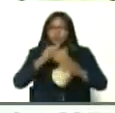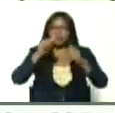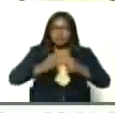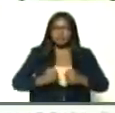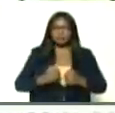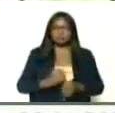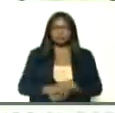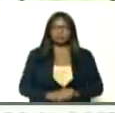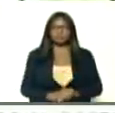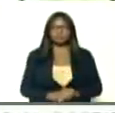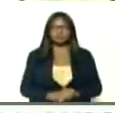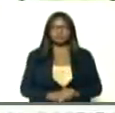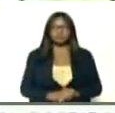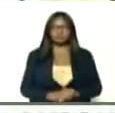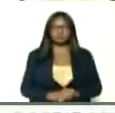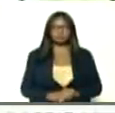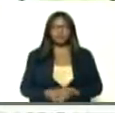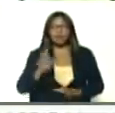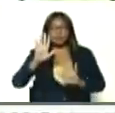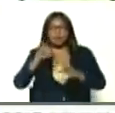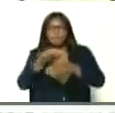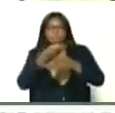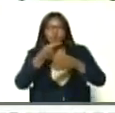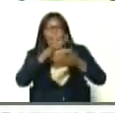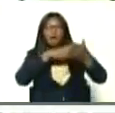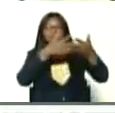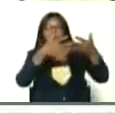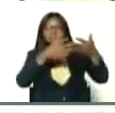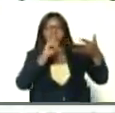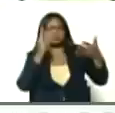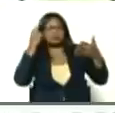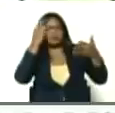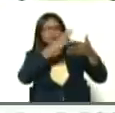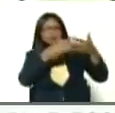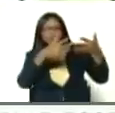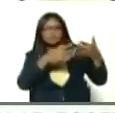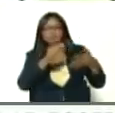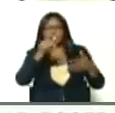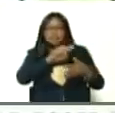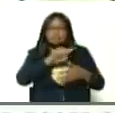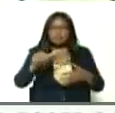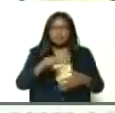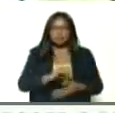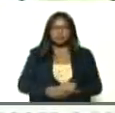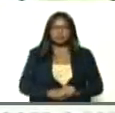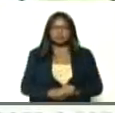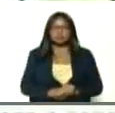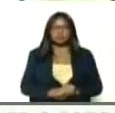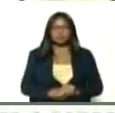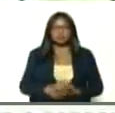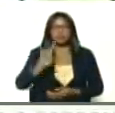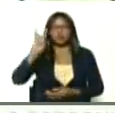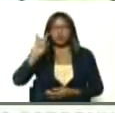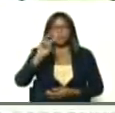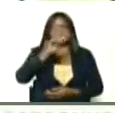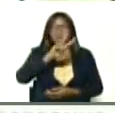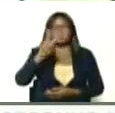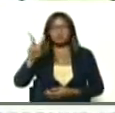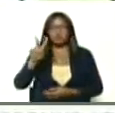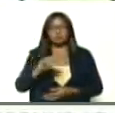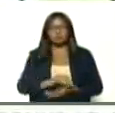aquí, el calendario, esta semana, del lunes 22,